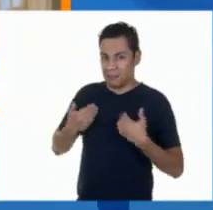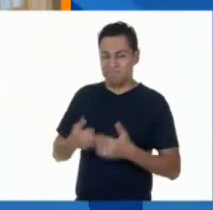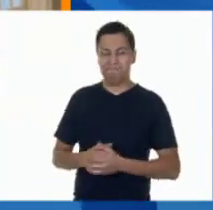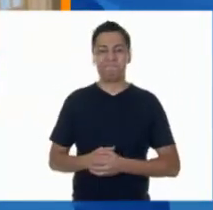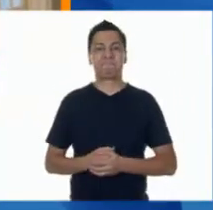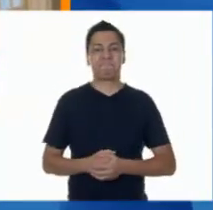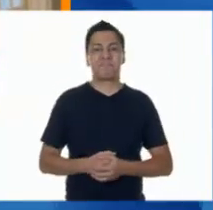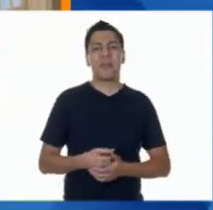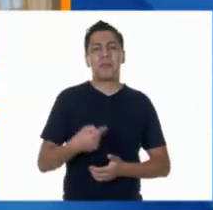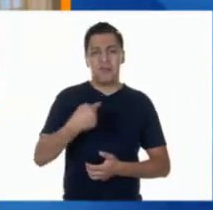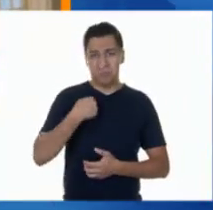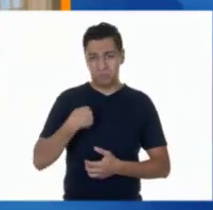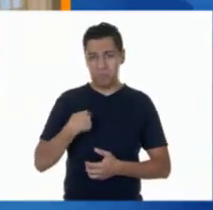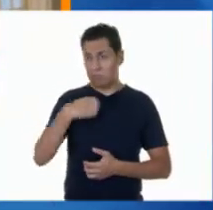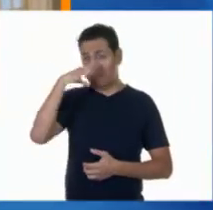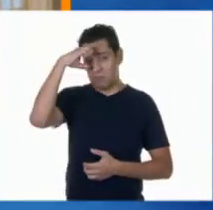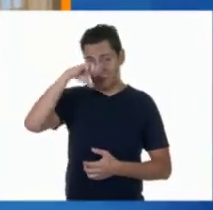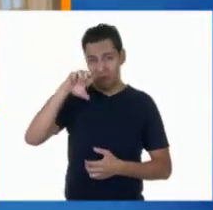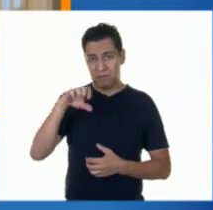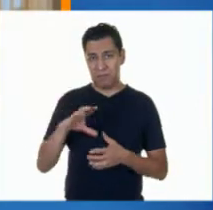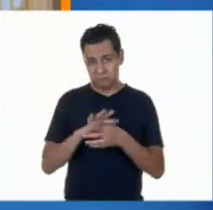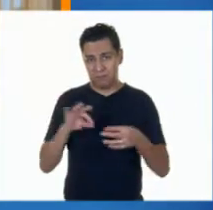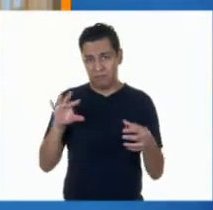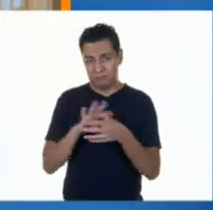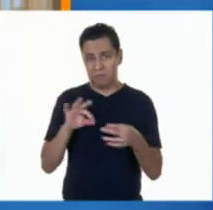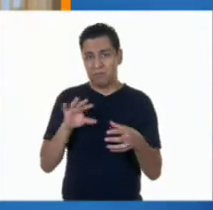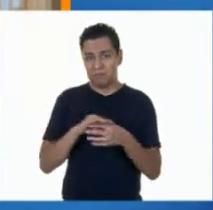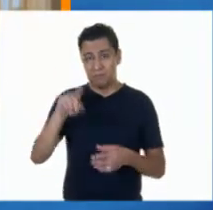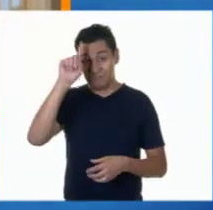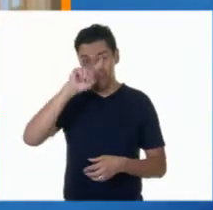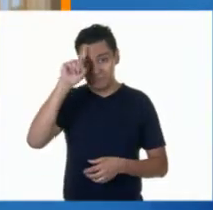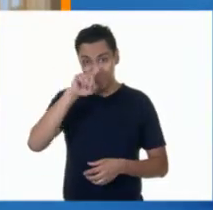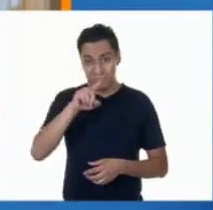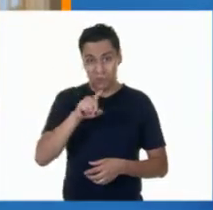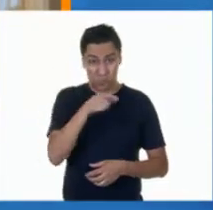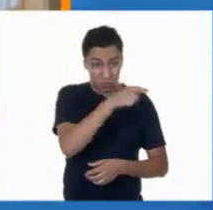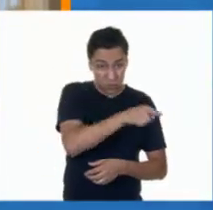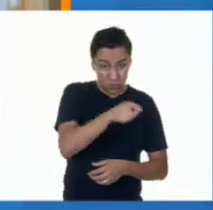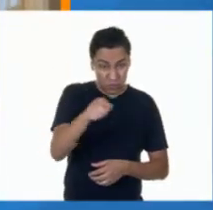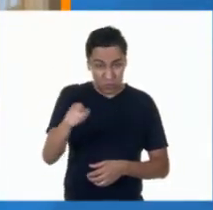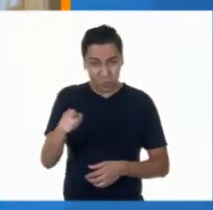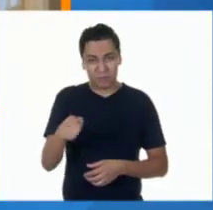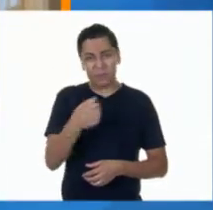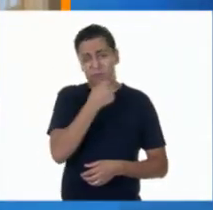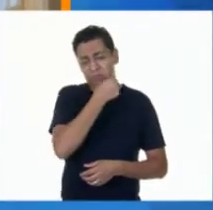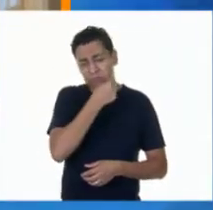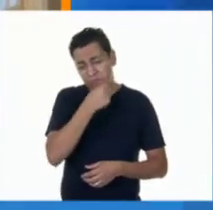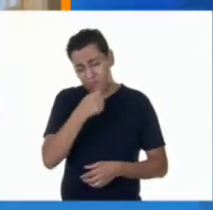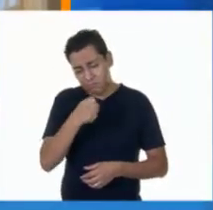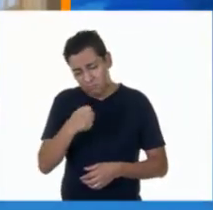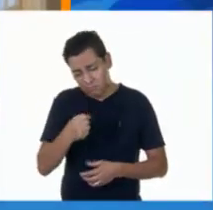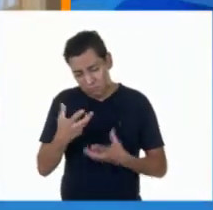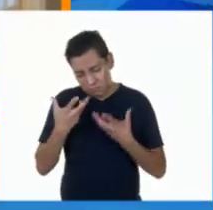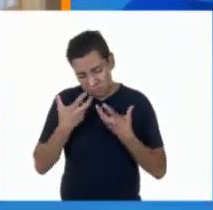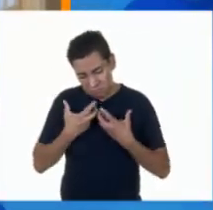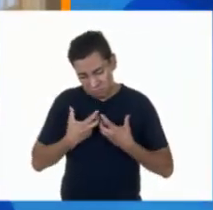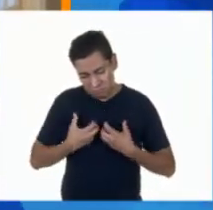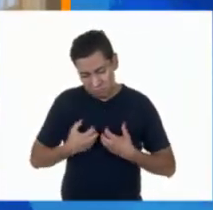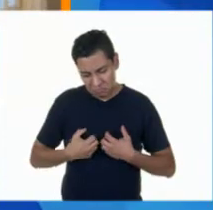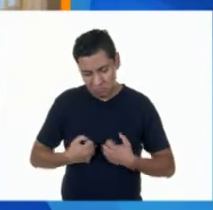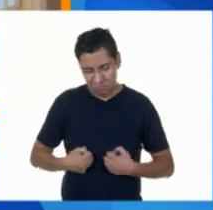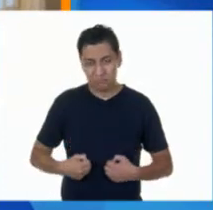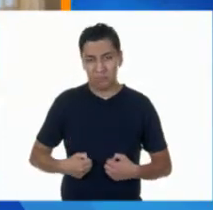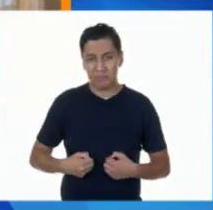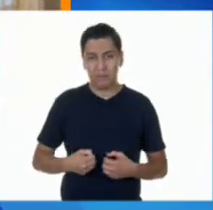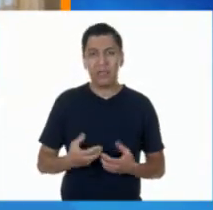Durante mi experiencia en el trabajo profesional, me he dado cuenta que cuando los niños o las niñas se sienten desanimados, tienden